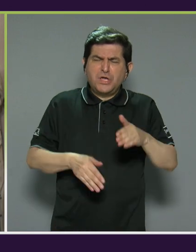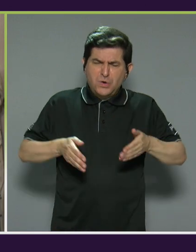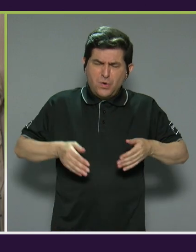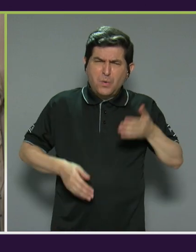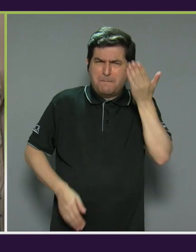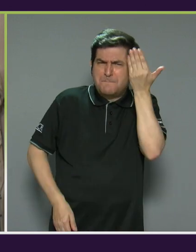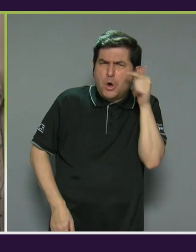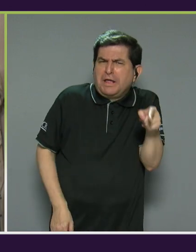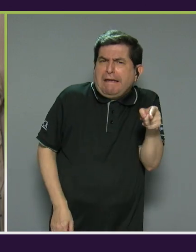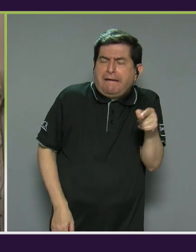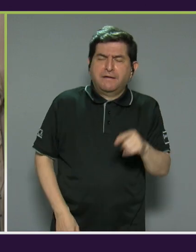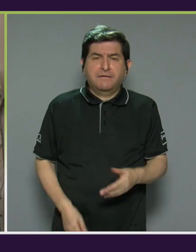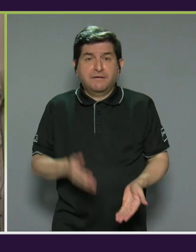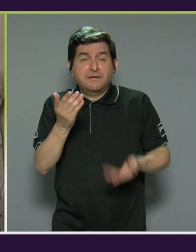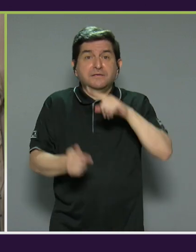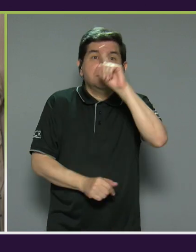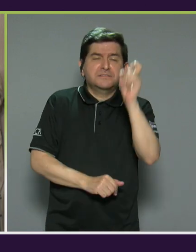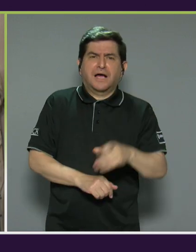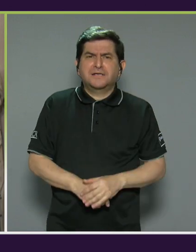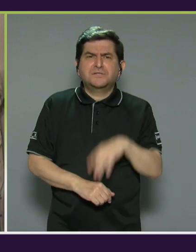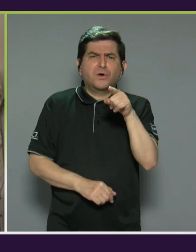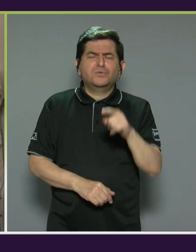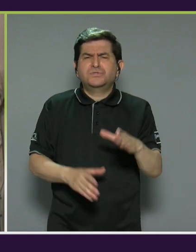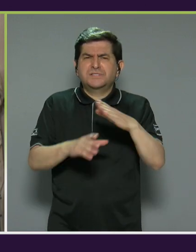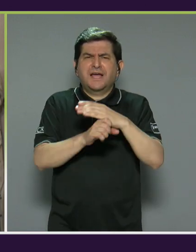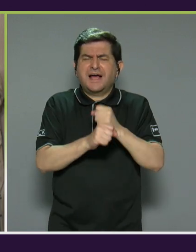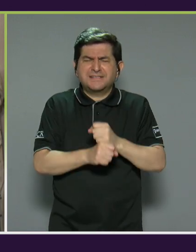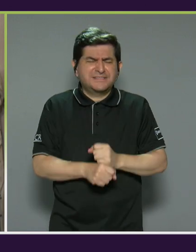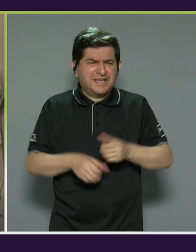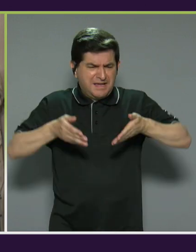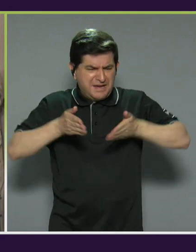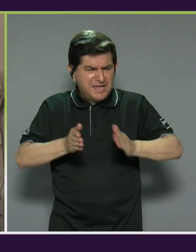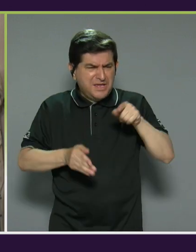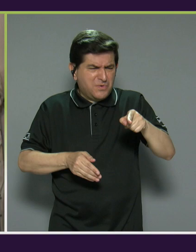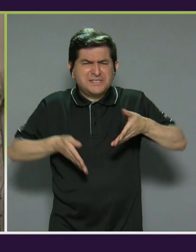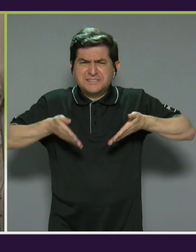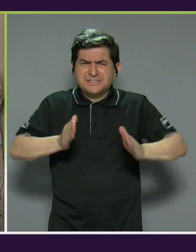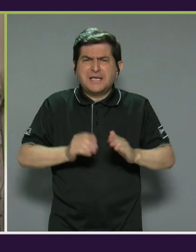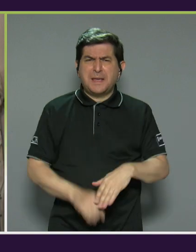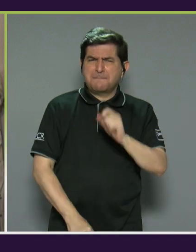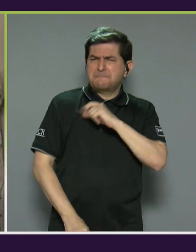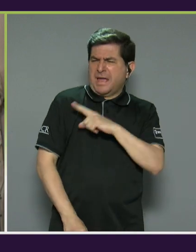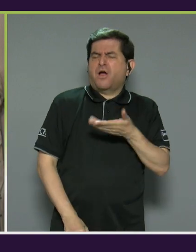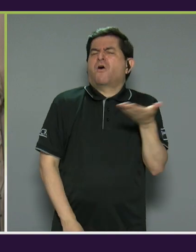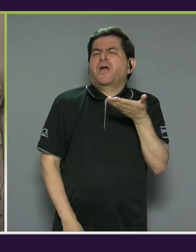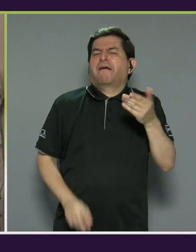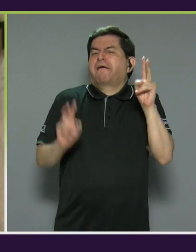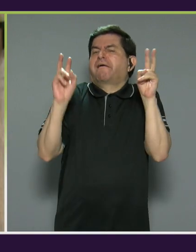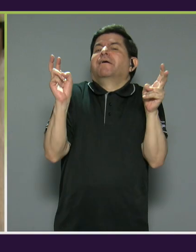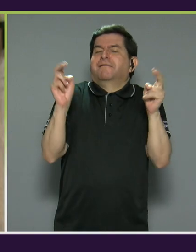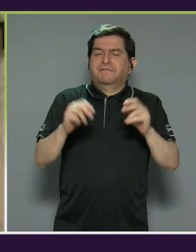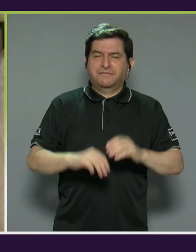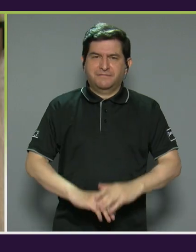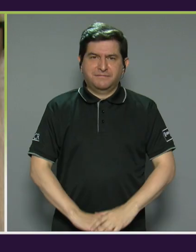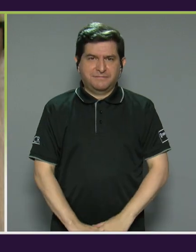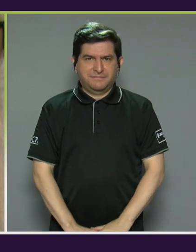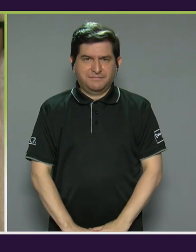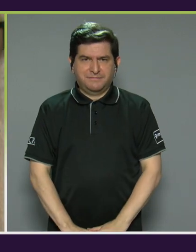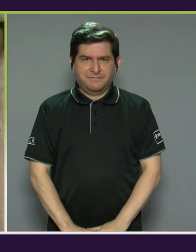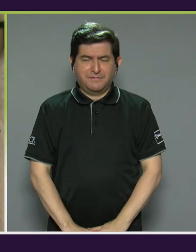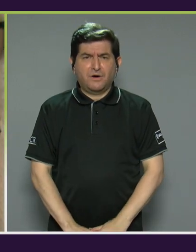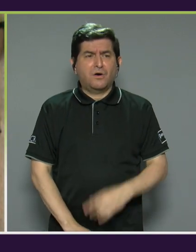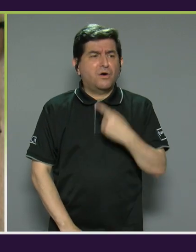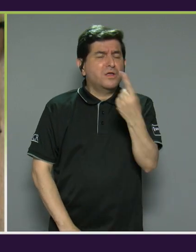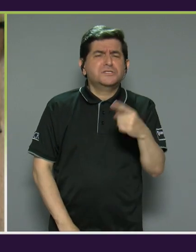porque tal vez todavía preguntan qué fue lo que hizo usted para que su hijo naciera así, en qué pecó seguro, ¿verdad? Y también que